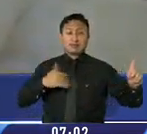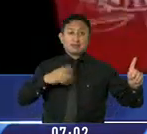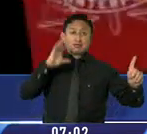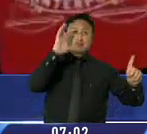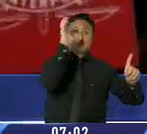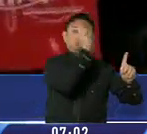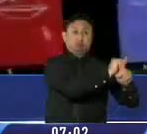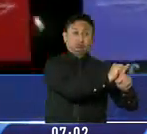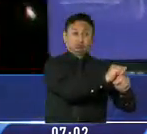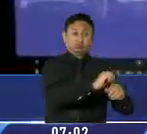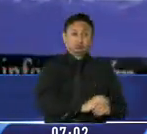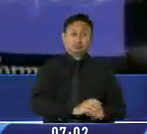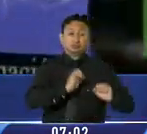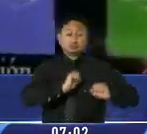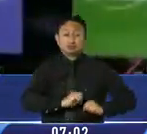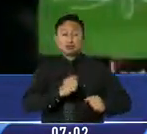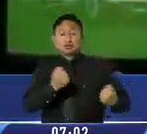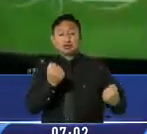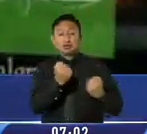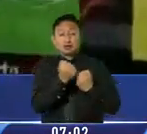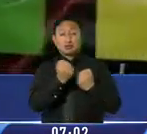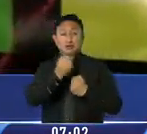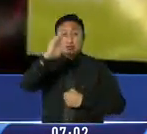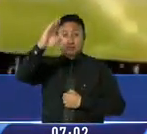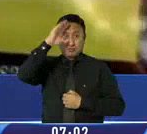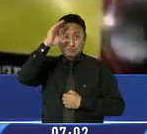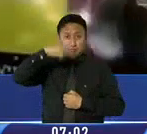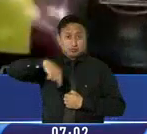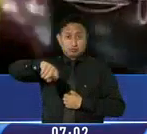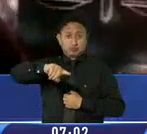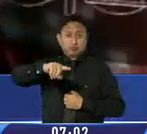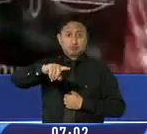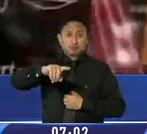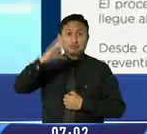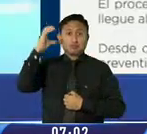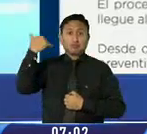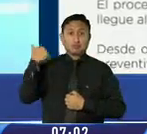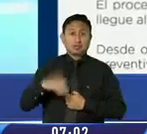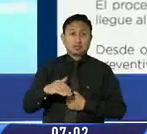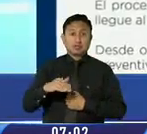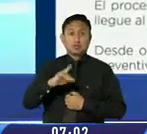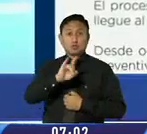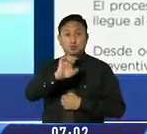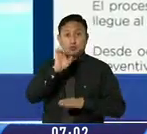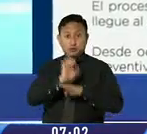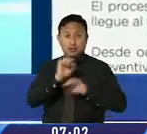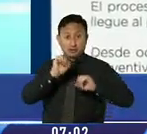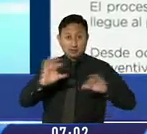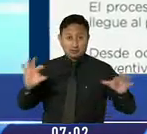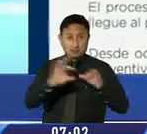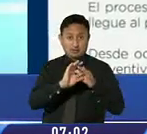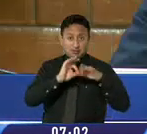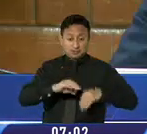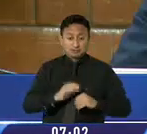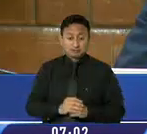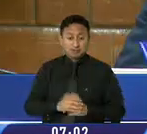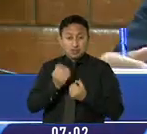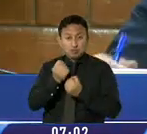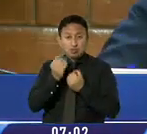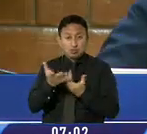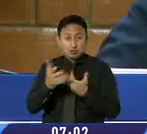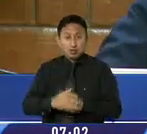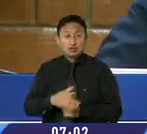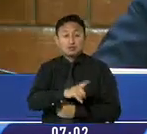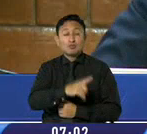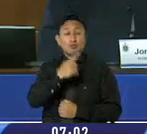Argentina, mediante la cooperación de la Policía Nacional y la Policía Federal de ese país. Una vez que esta noticia se dio a conocer, el padre de